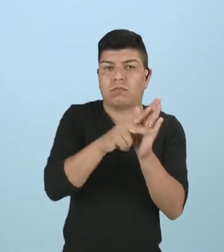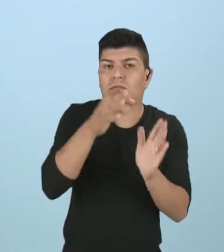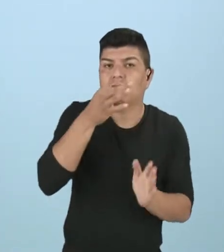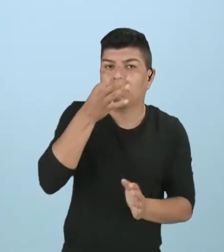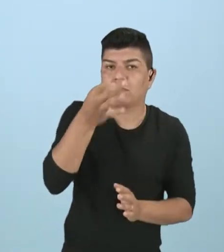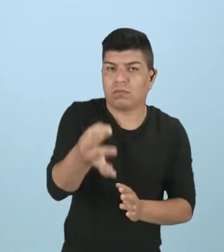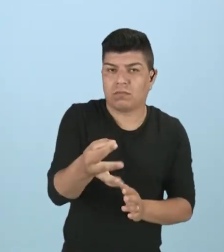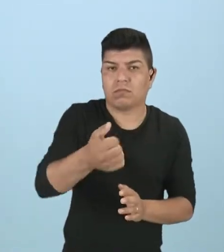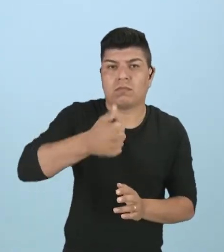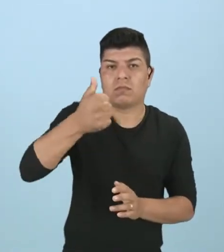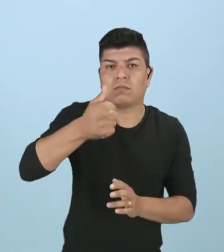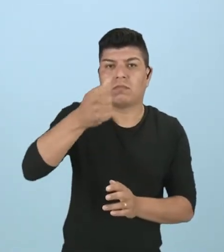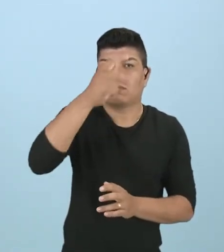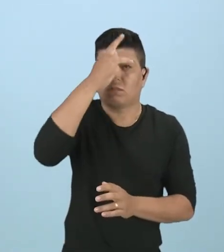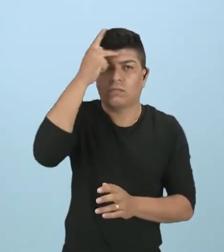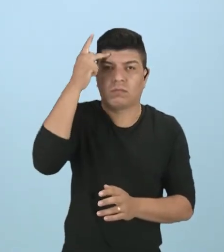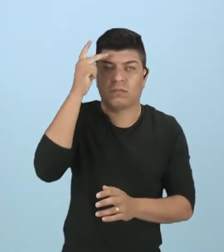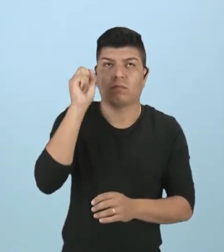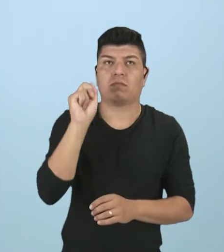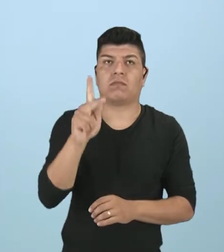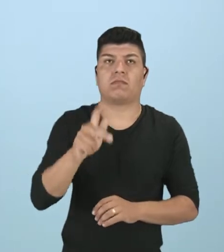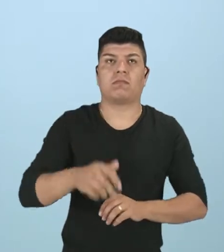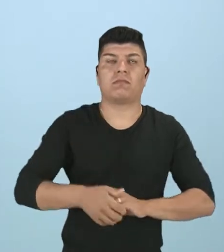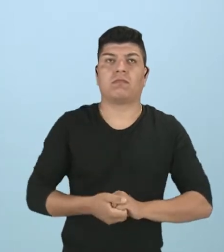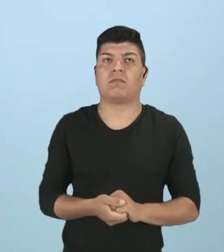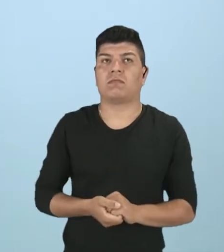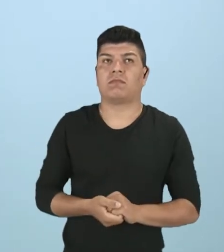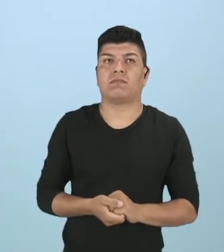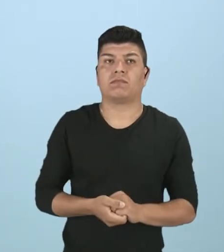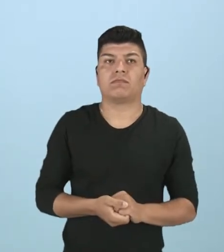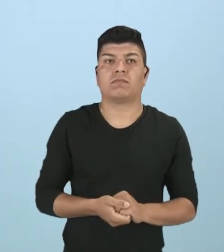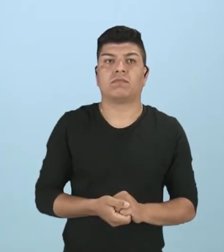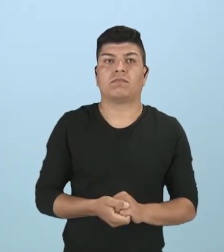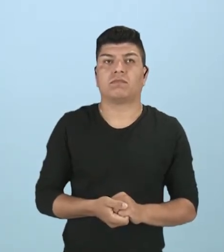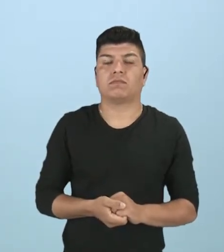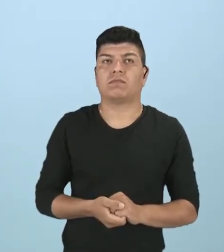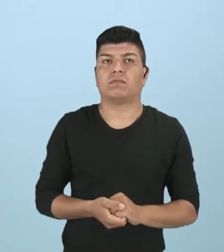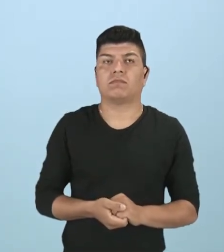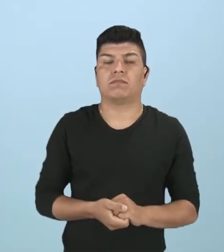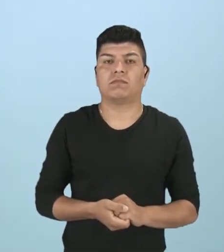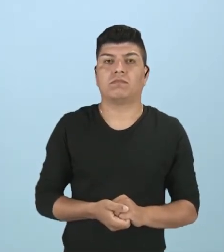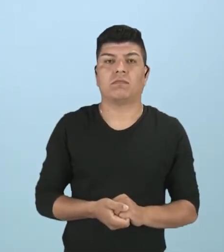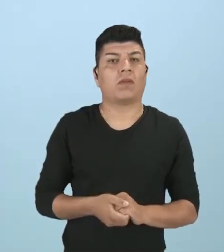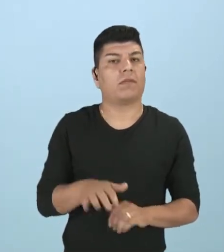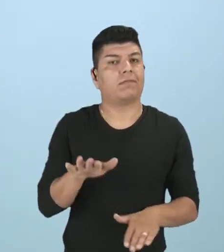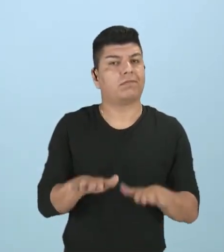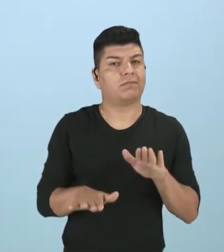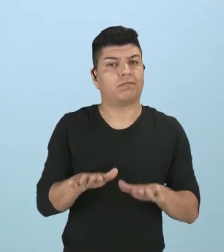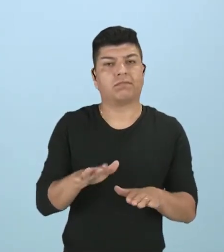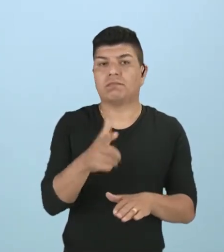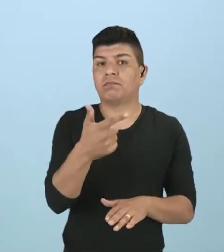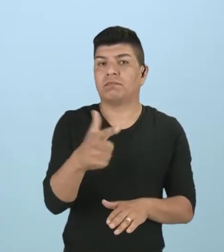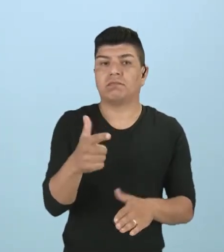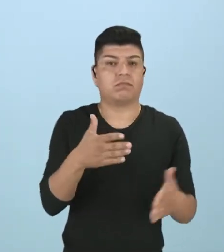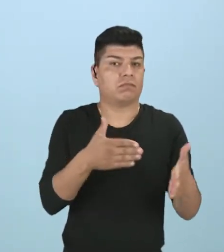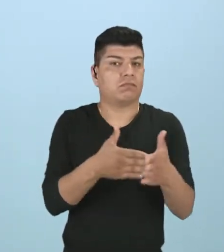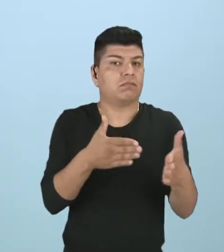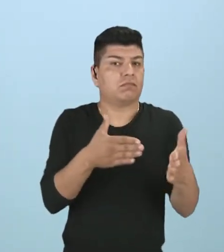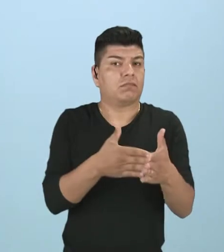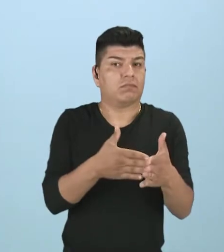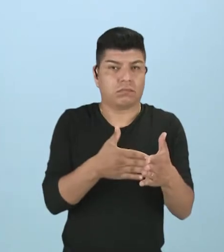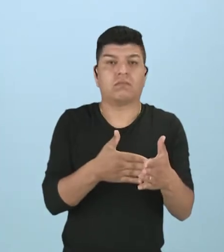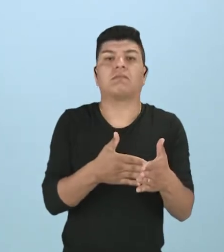ser en primera persona, ¿cierto? Y, ellos, generalmente, no tienen ningún tipo de limitación